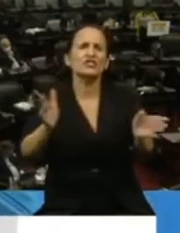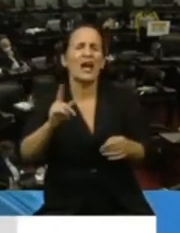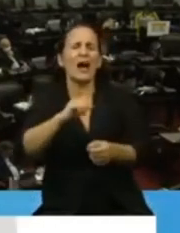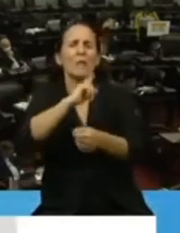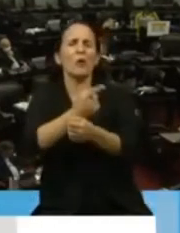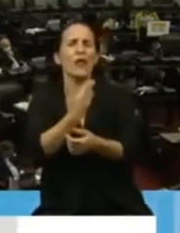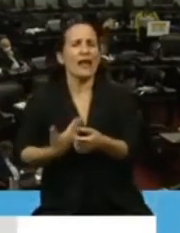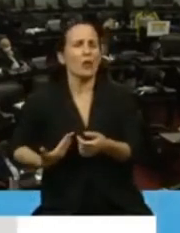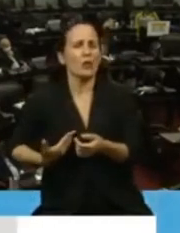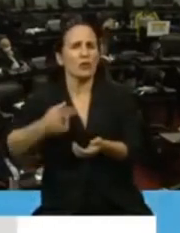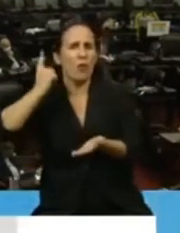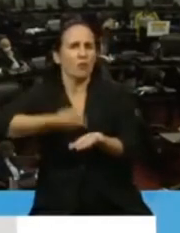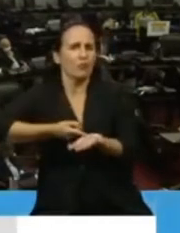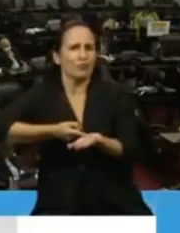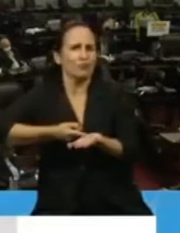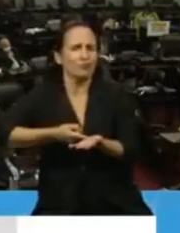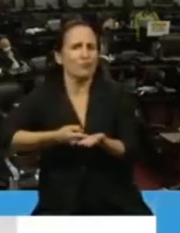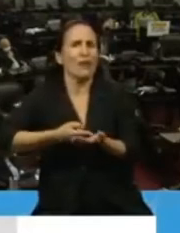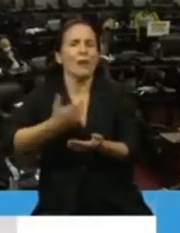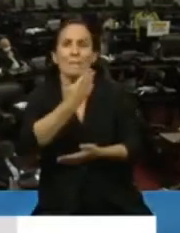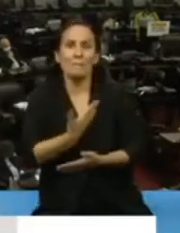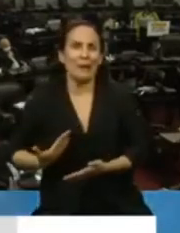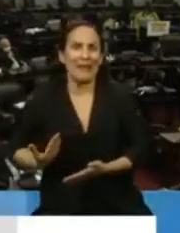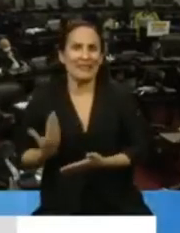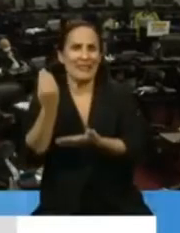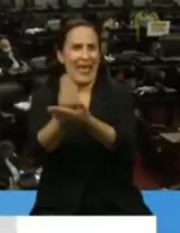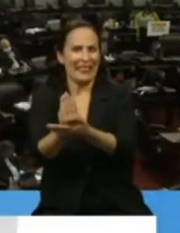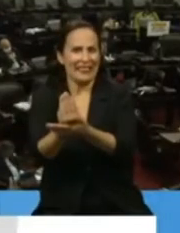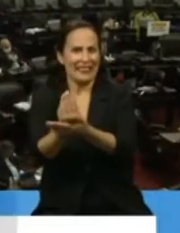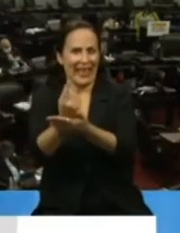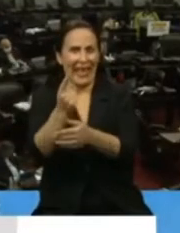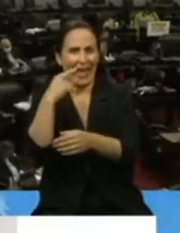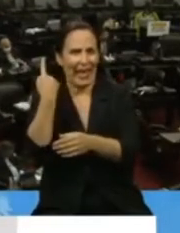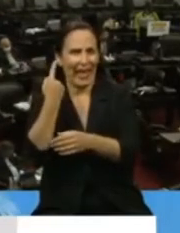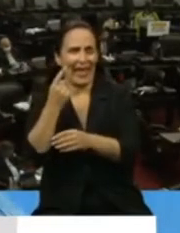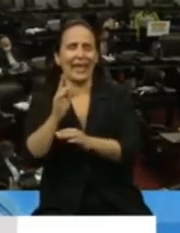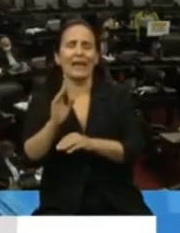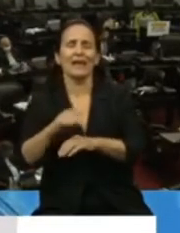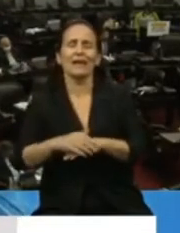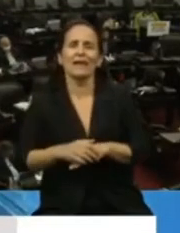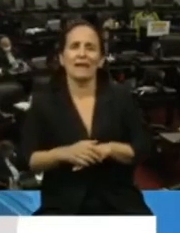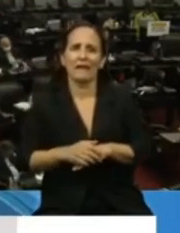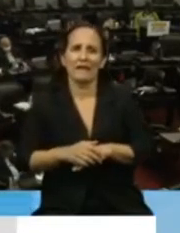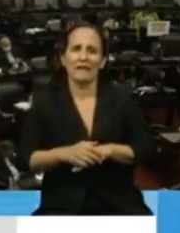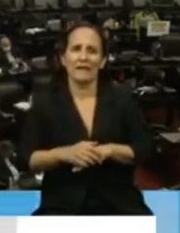Nacional, encabezado por el presidente de la Nación, Alberto Fernández.